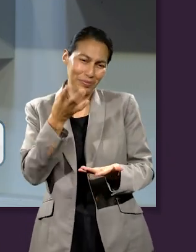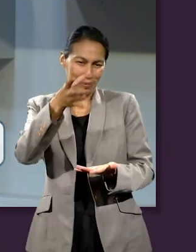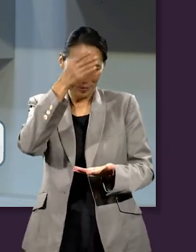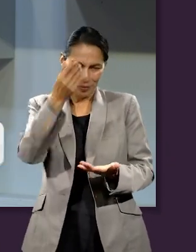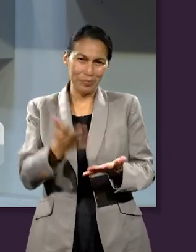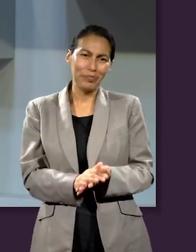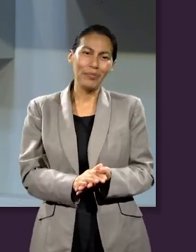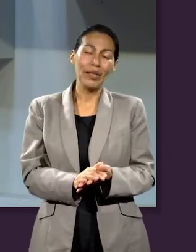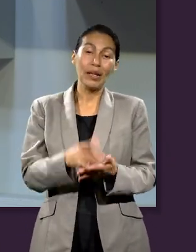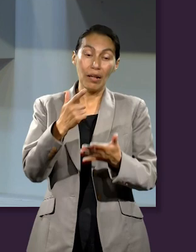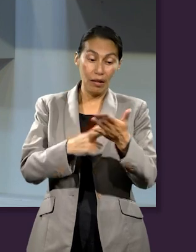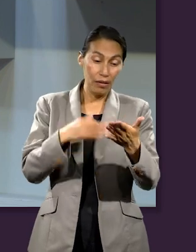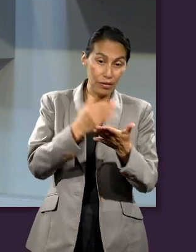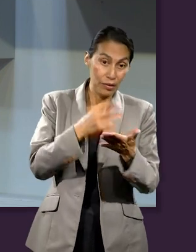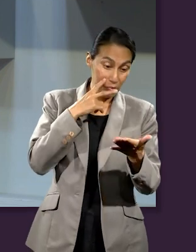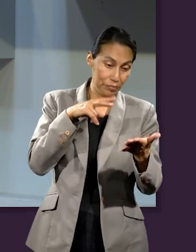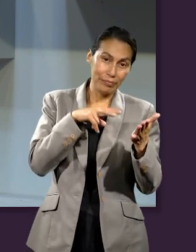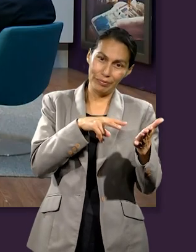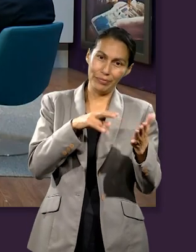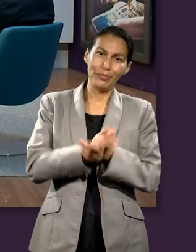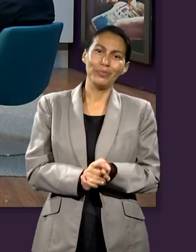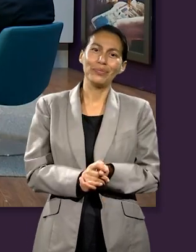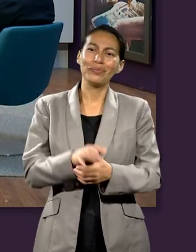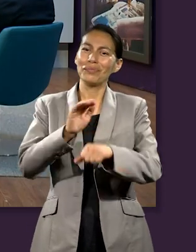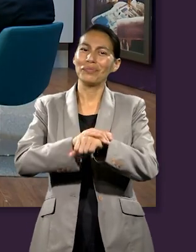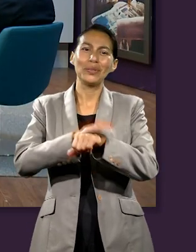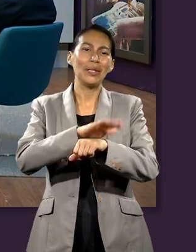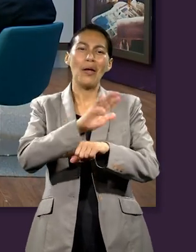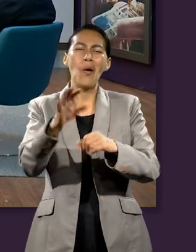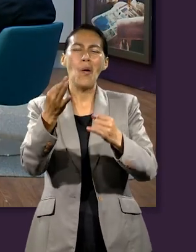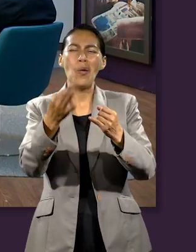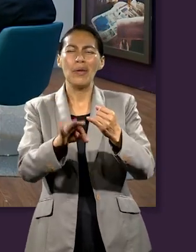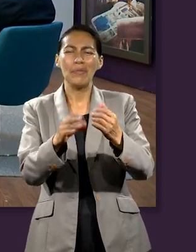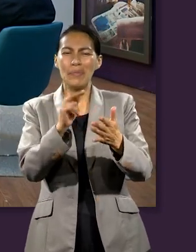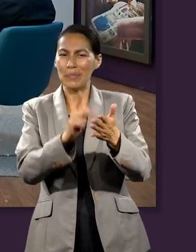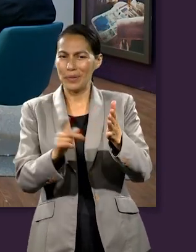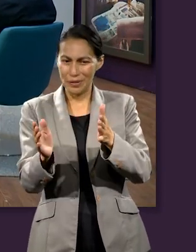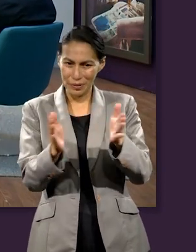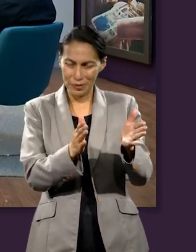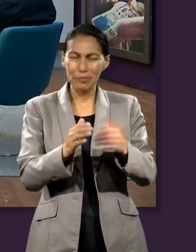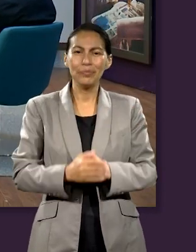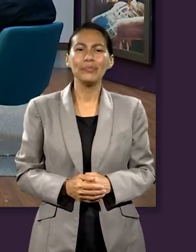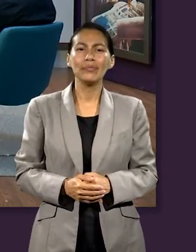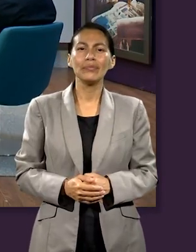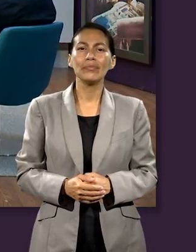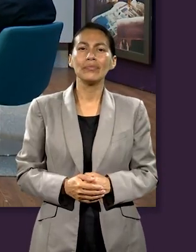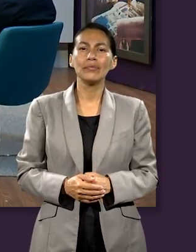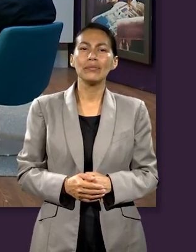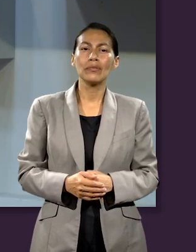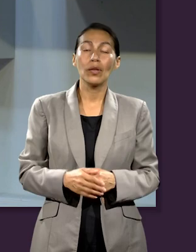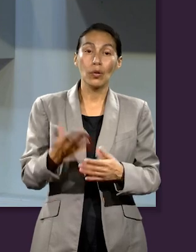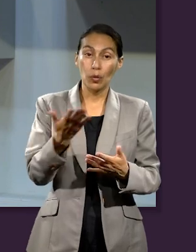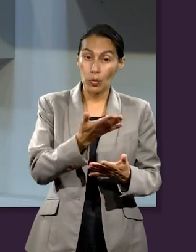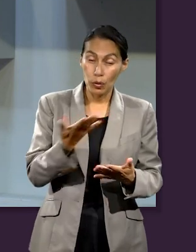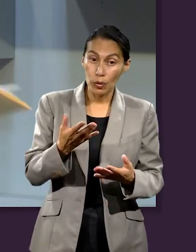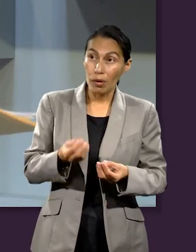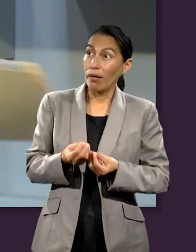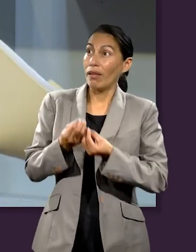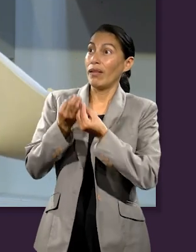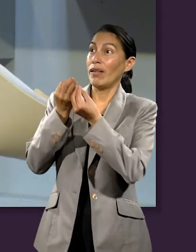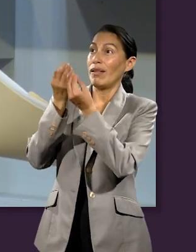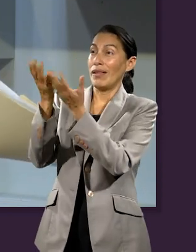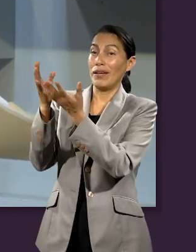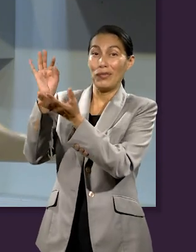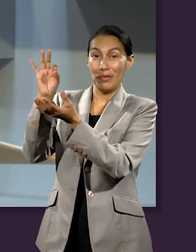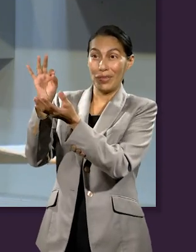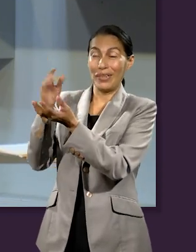hemos encontrado en la lección de esta semana. Amigos, es el último bloque y vamos a introducir un tema muy sensible. Ofrendar con gozo,